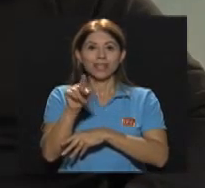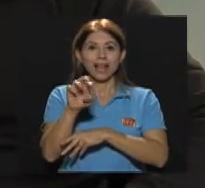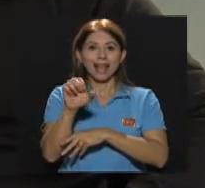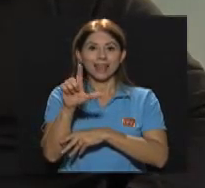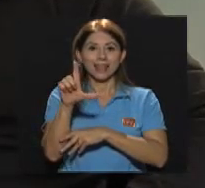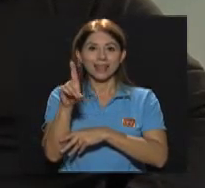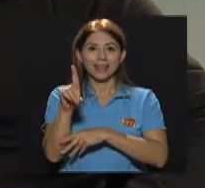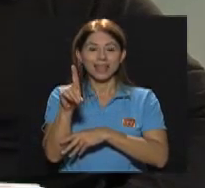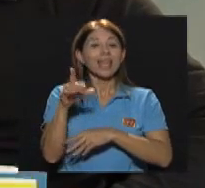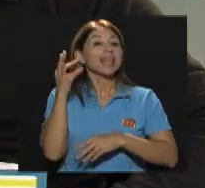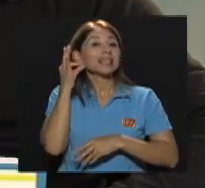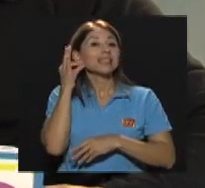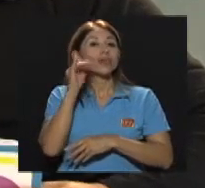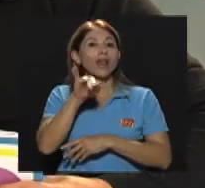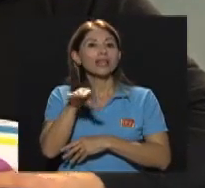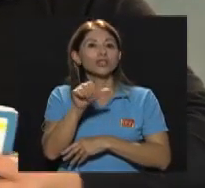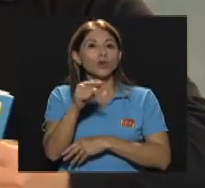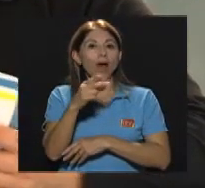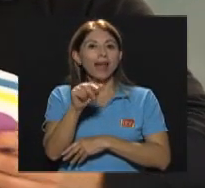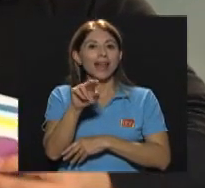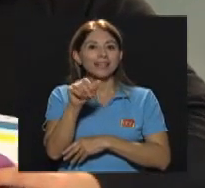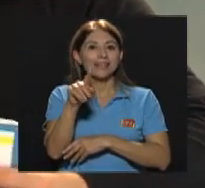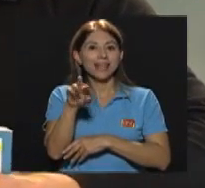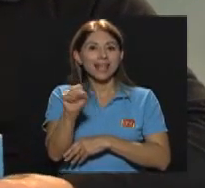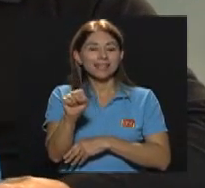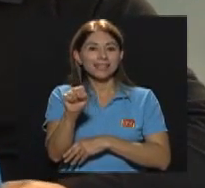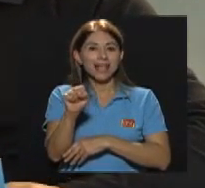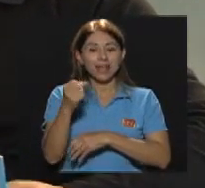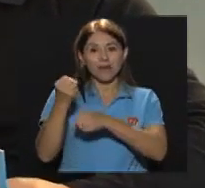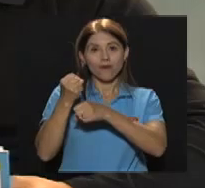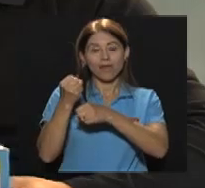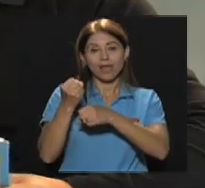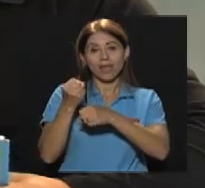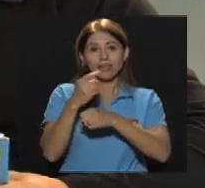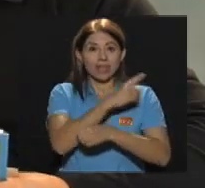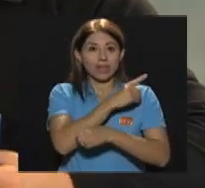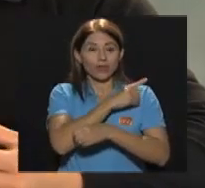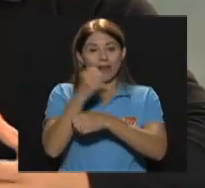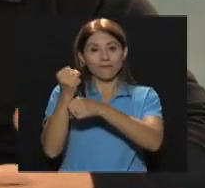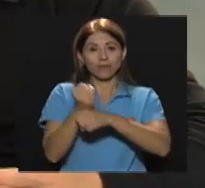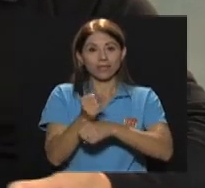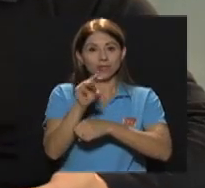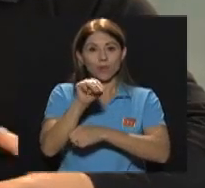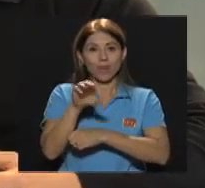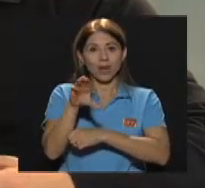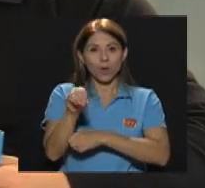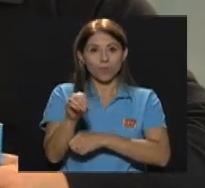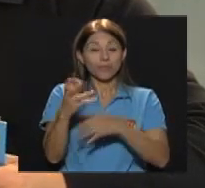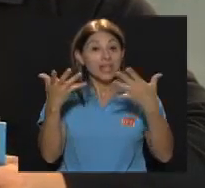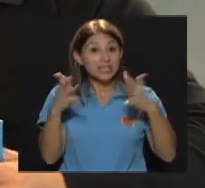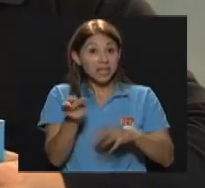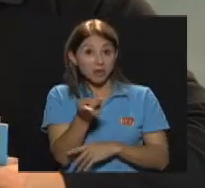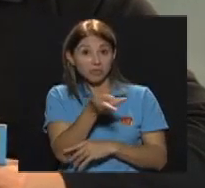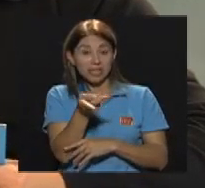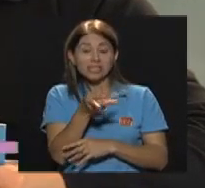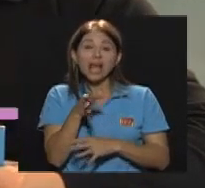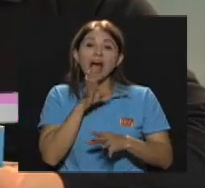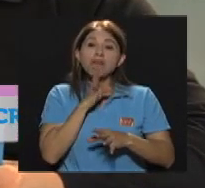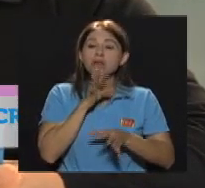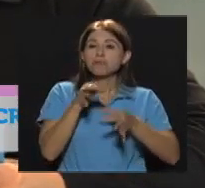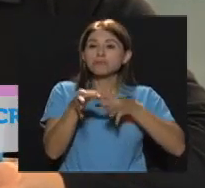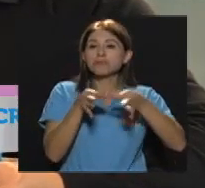Y en el bloque pasado Pues ustedes Nos hicieron Una descripción Bastante Bastante bonita De lo que representa La sala